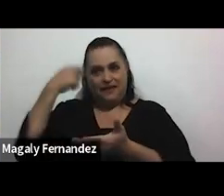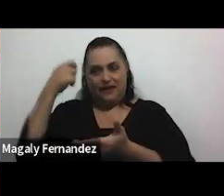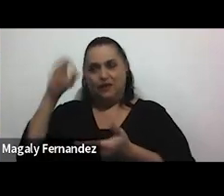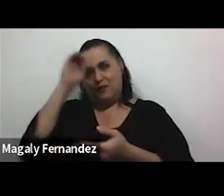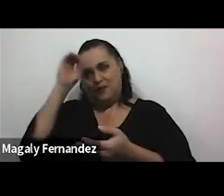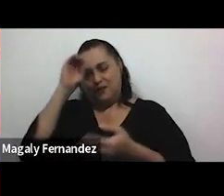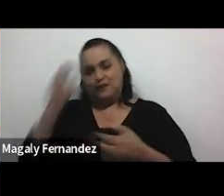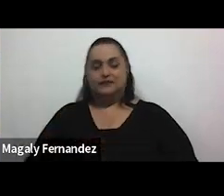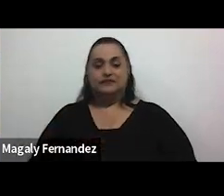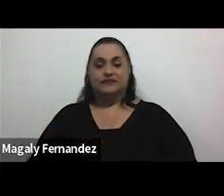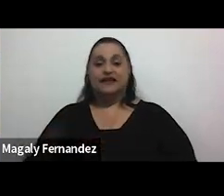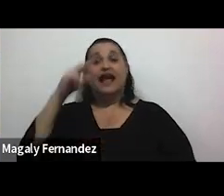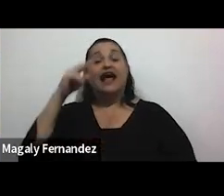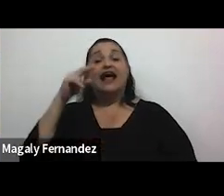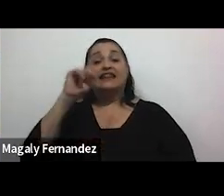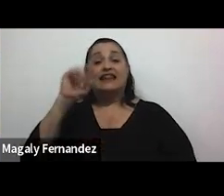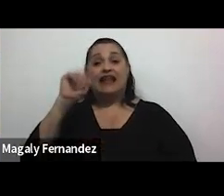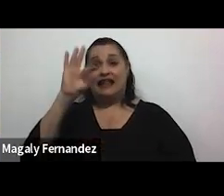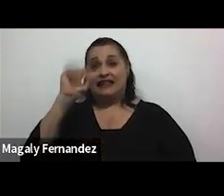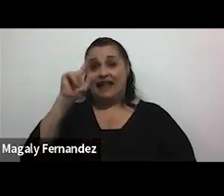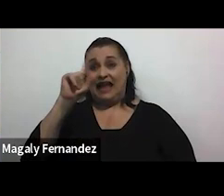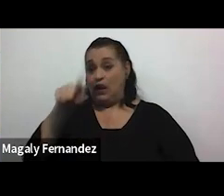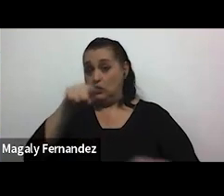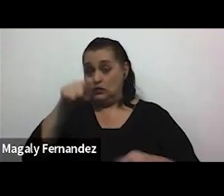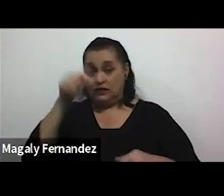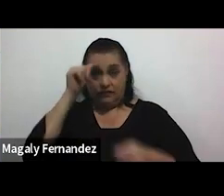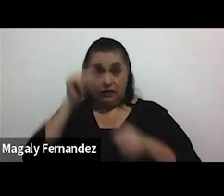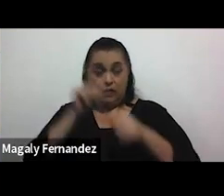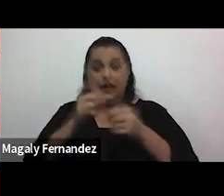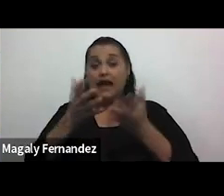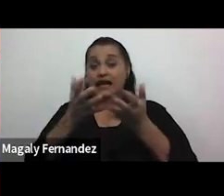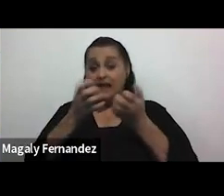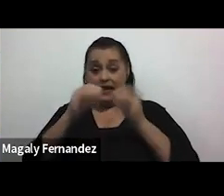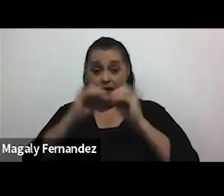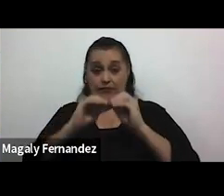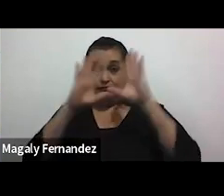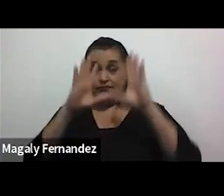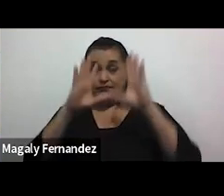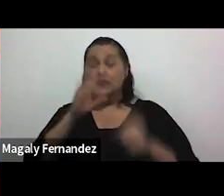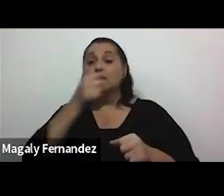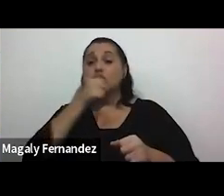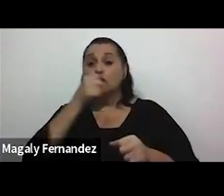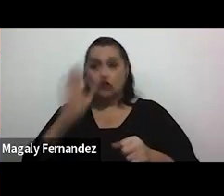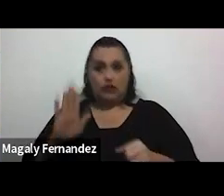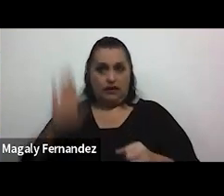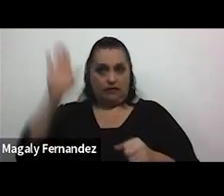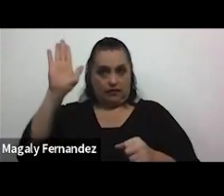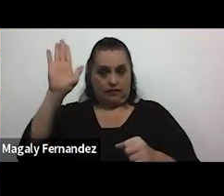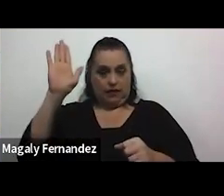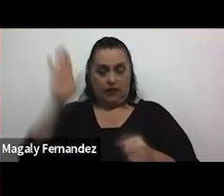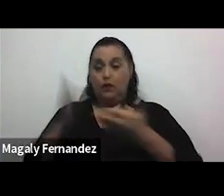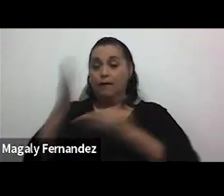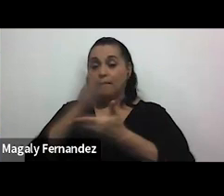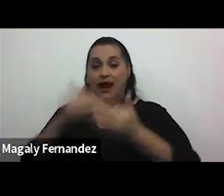Natalia recordarles que quienes gusten habilitar su micrófono pueden levantar la mano en la parte